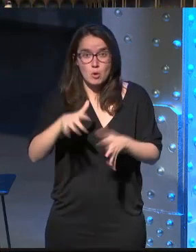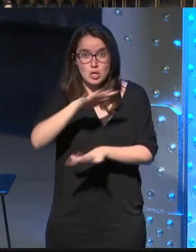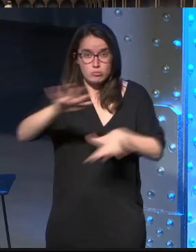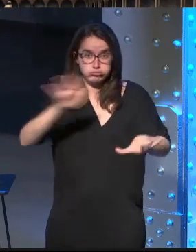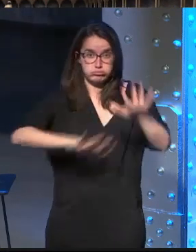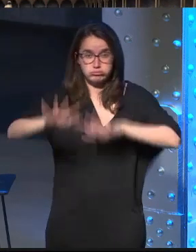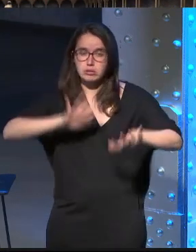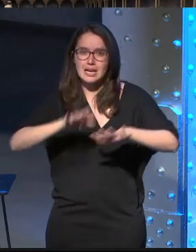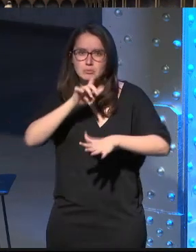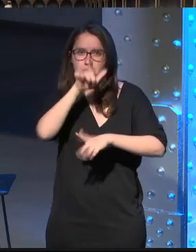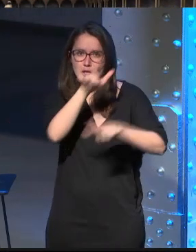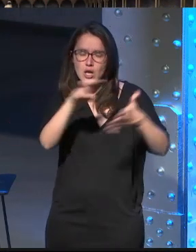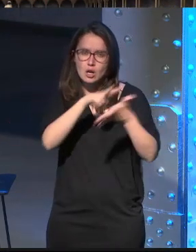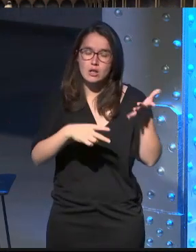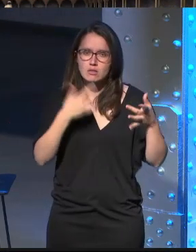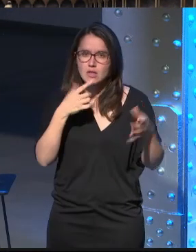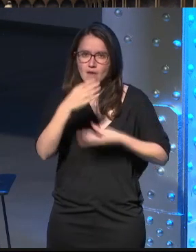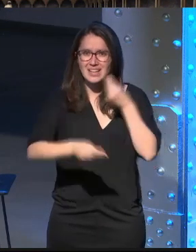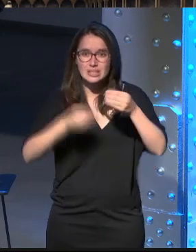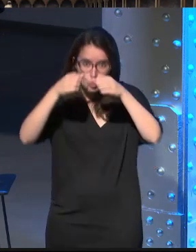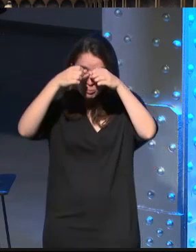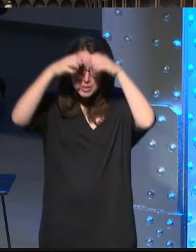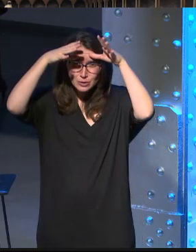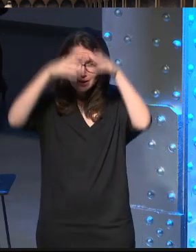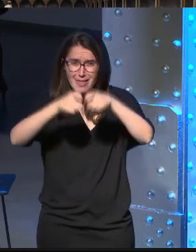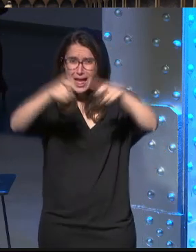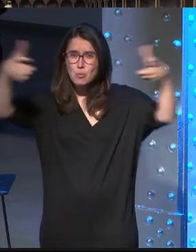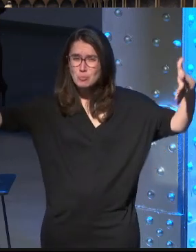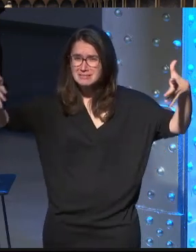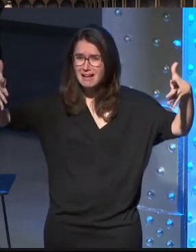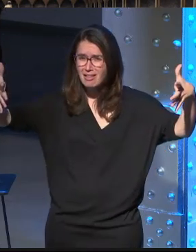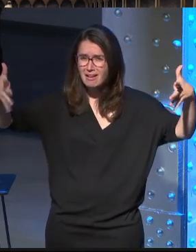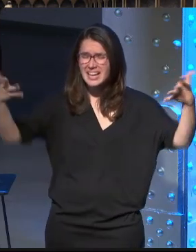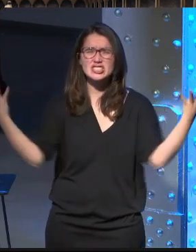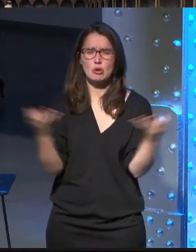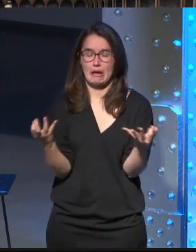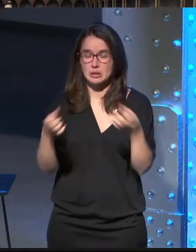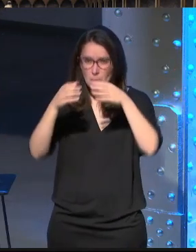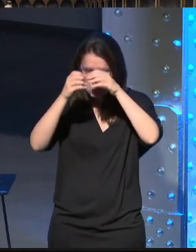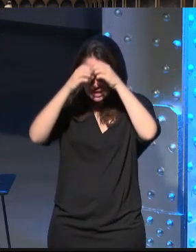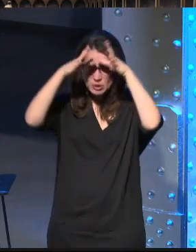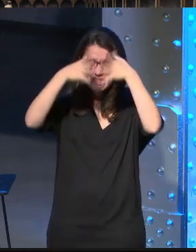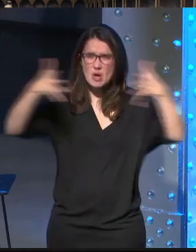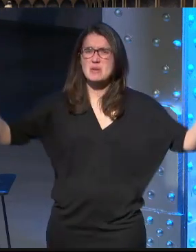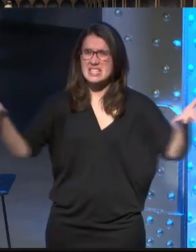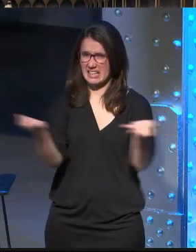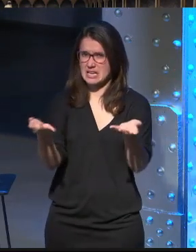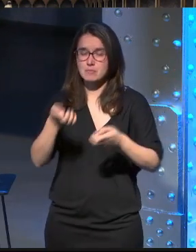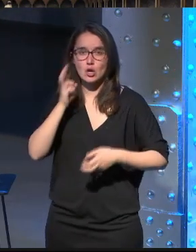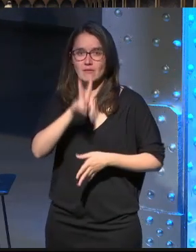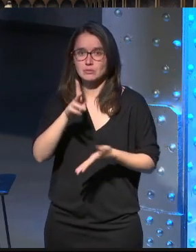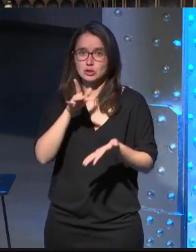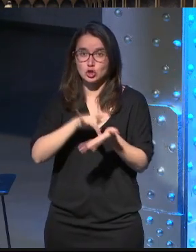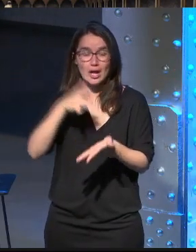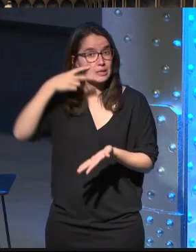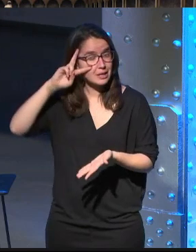la gente que lo veía nos decía habéis hecho virtualidad aumentada y digo ¿qué cojones es eso? bueno el examen para los que hayáis visto la experiencia